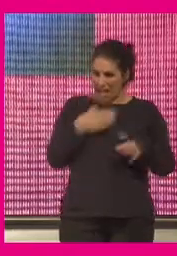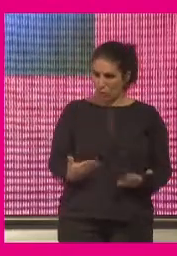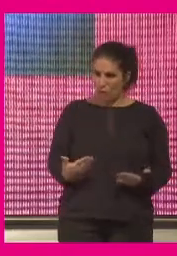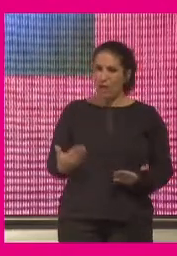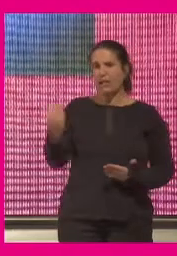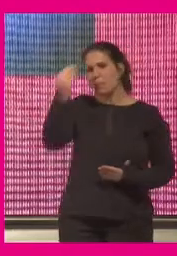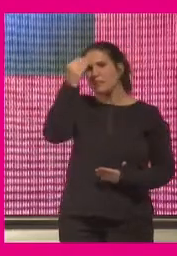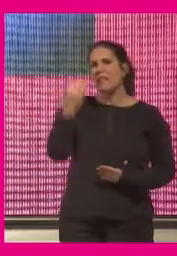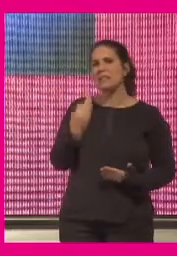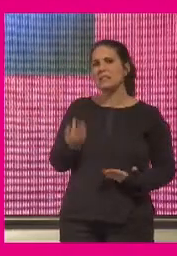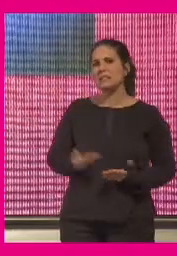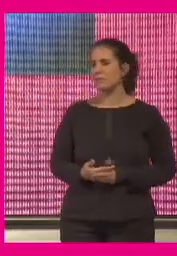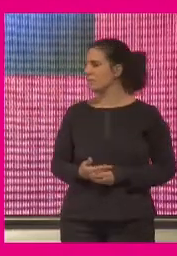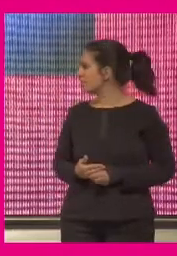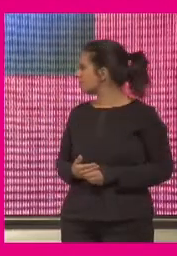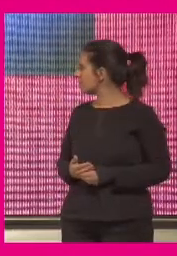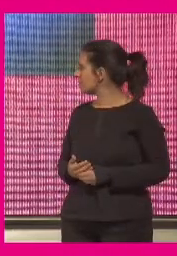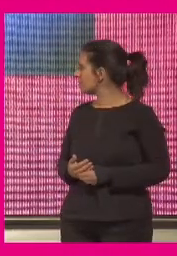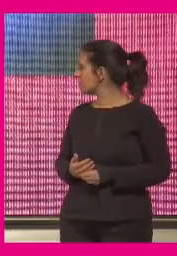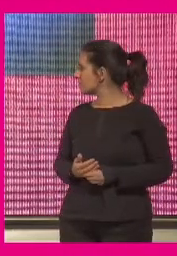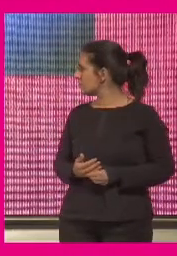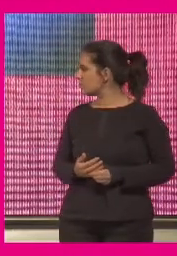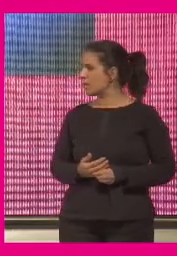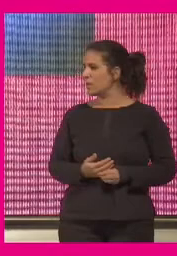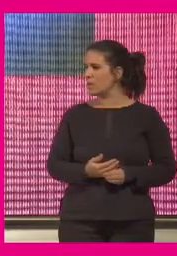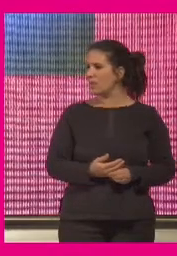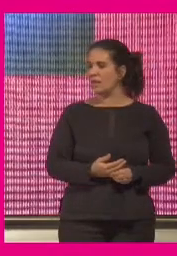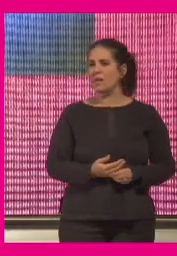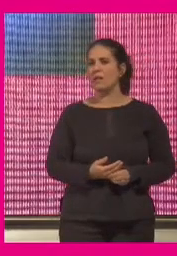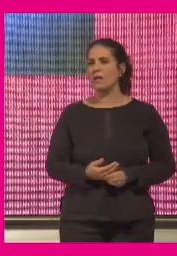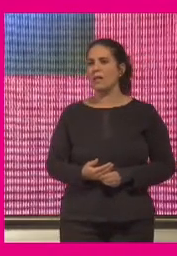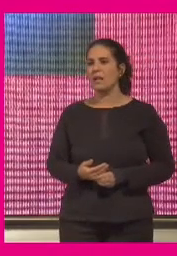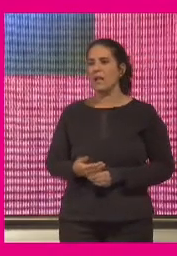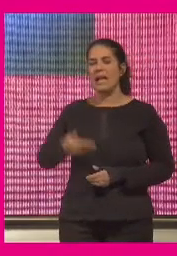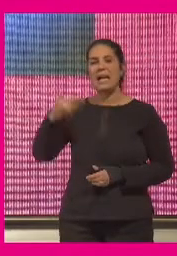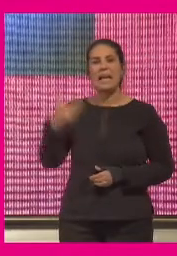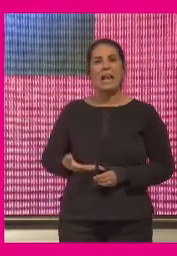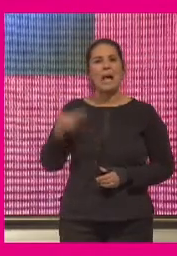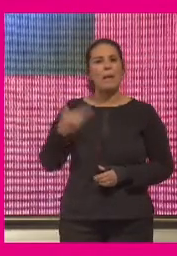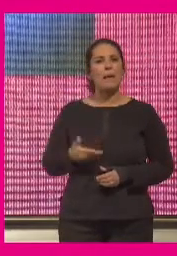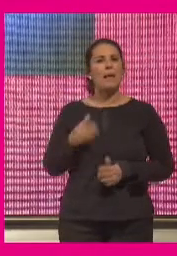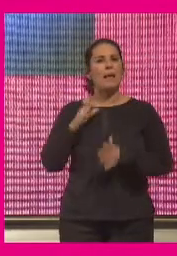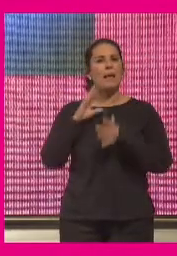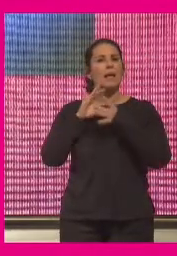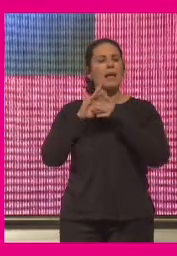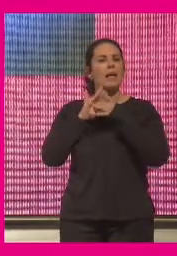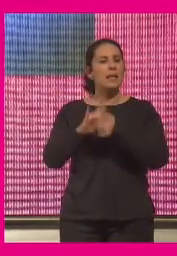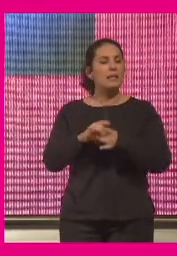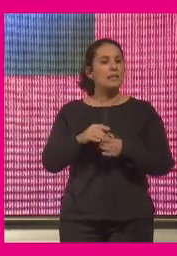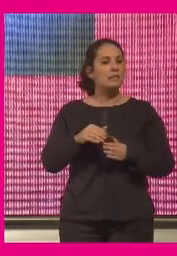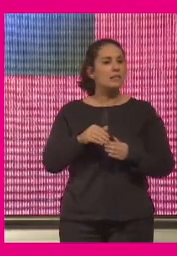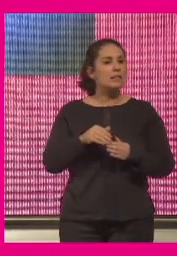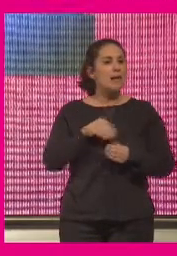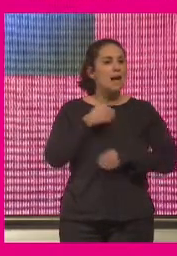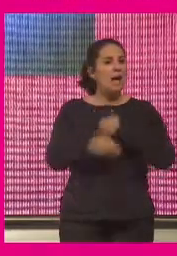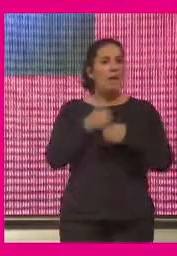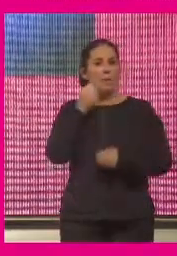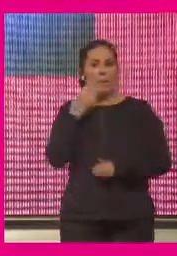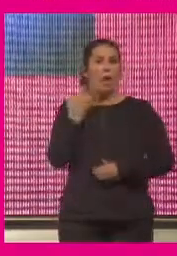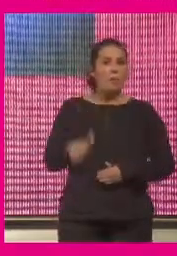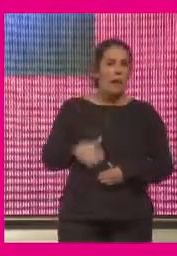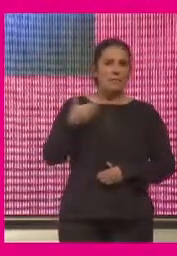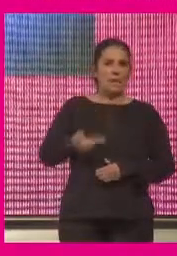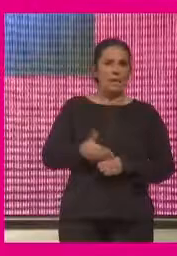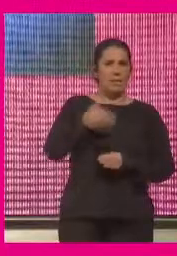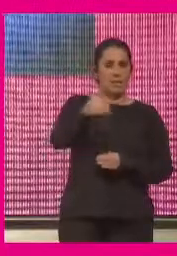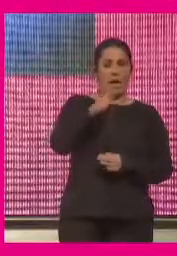¿qué percepción tenéis de esto? la clave en hacerlo bien o mal marcará el futuro de nuestro país no tenemos más remedio que hacerlo bien y